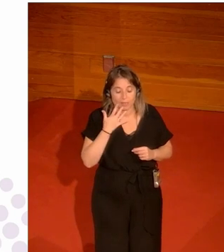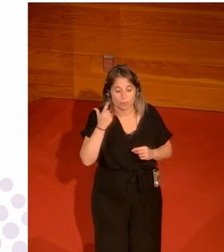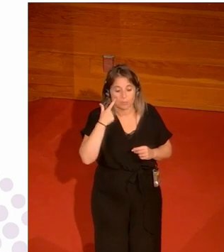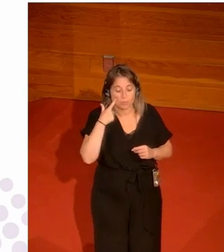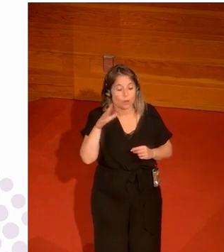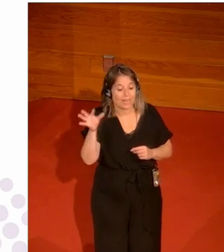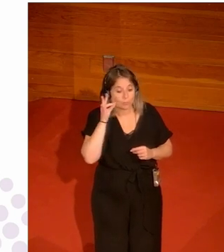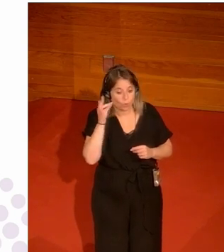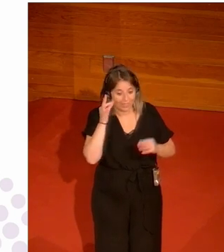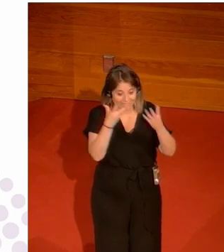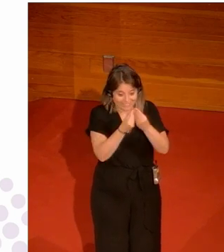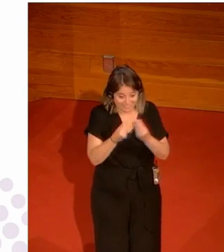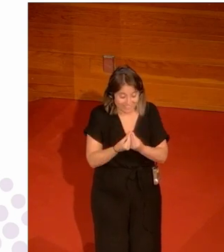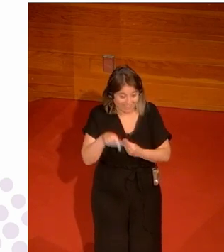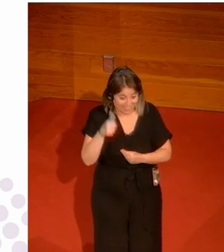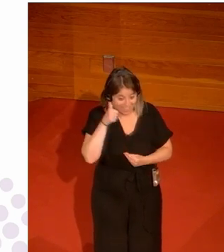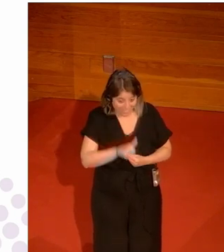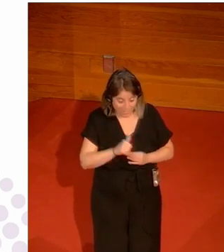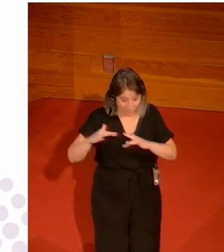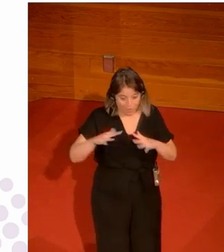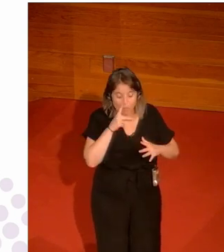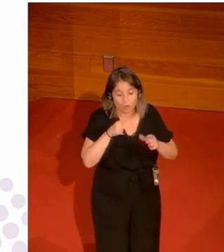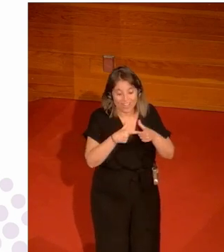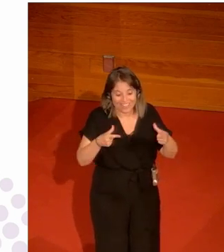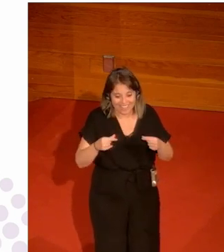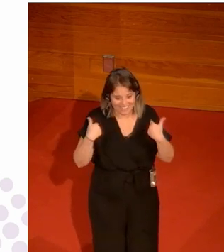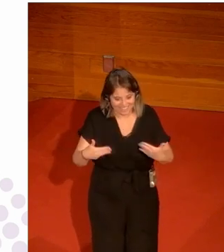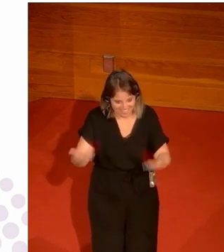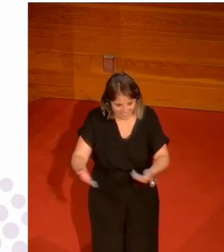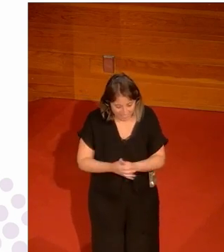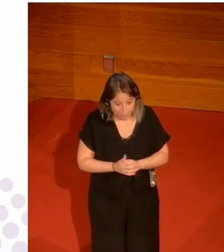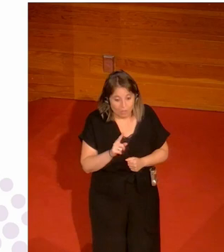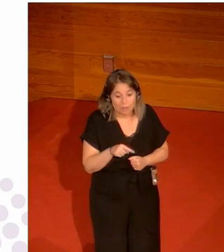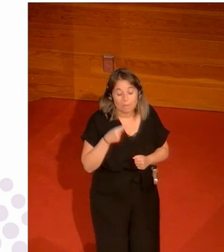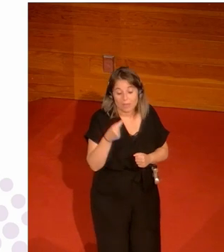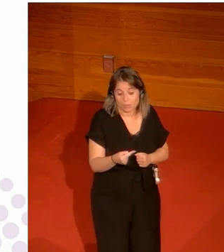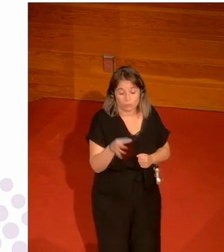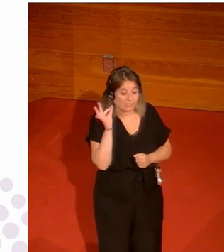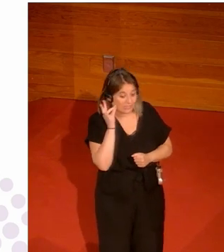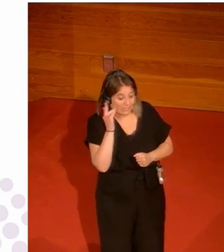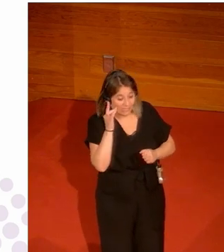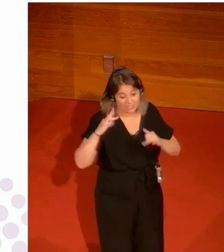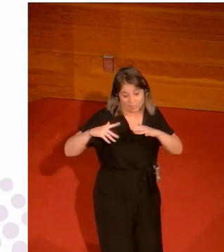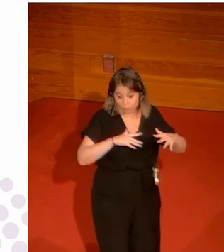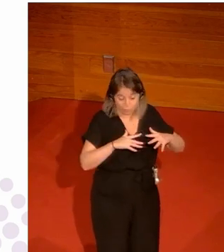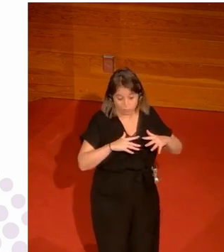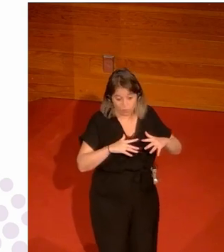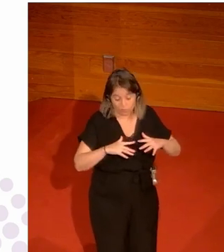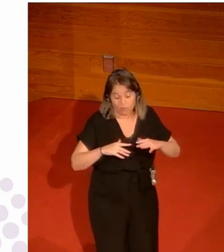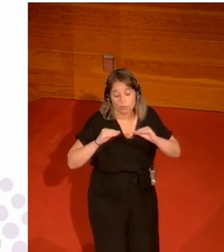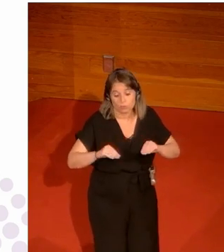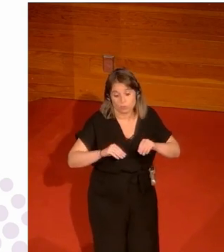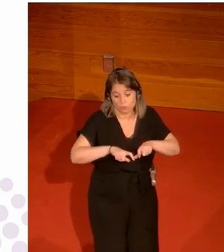Mendizorroza se llena el campo porque evidentemente las entradas se han regalado pero luego las gloriosas tienen que jugar de mala manera en Ibaia entonces al final